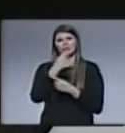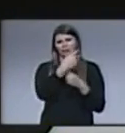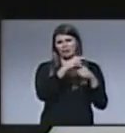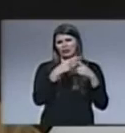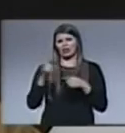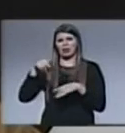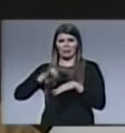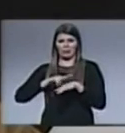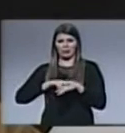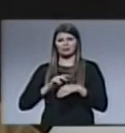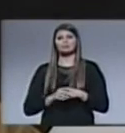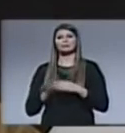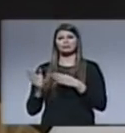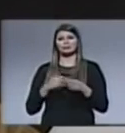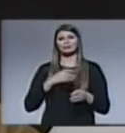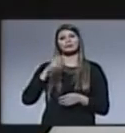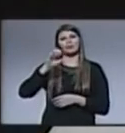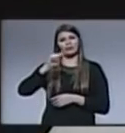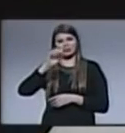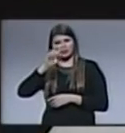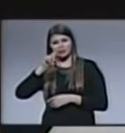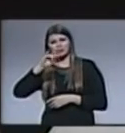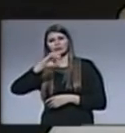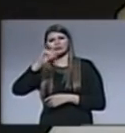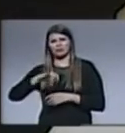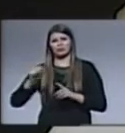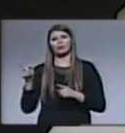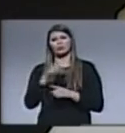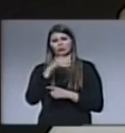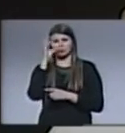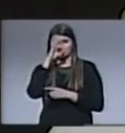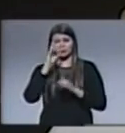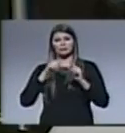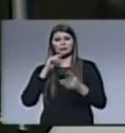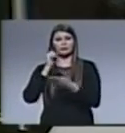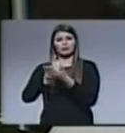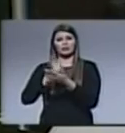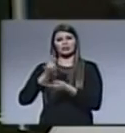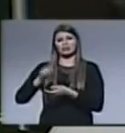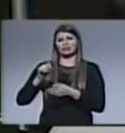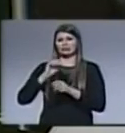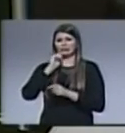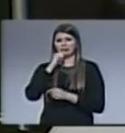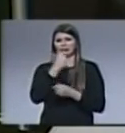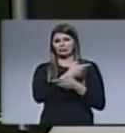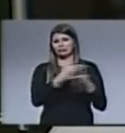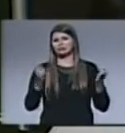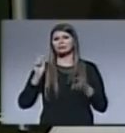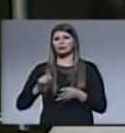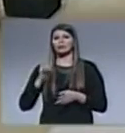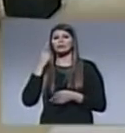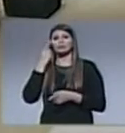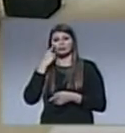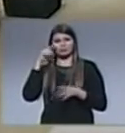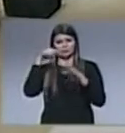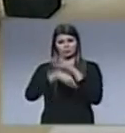artista plástico. Teresa Stipanovich, Alberto de Luque, Pinche y Cardoso Campo, un jurado selecto de vasto conocimiento musical,